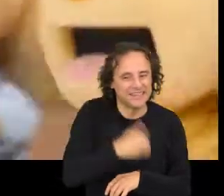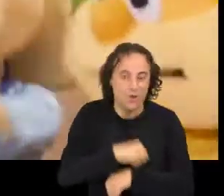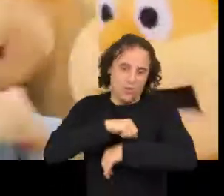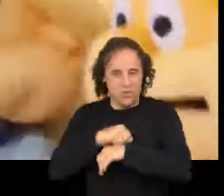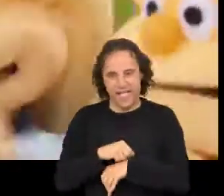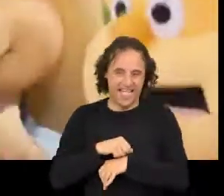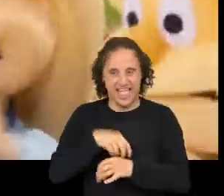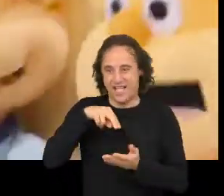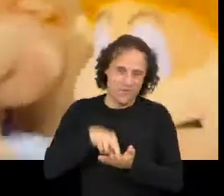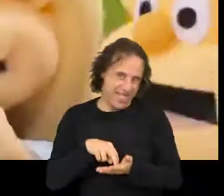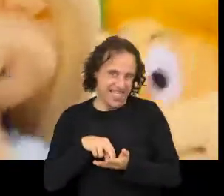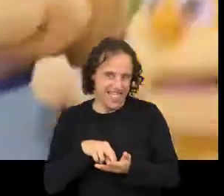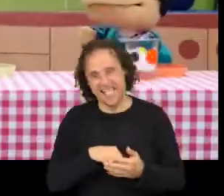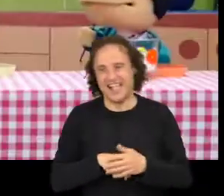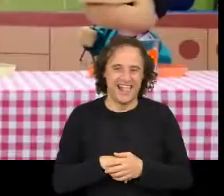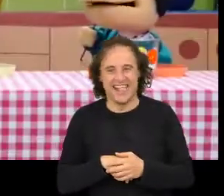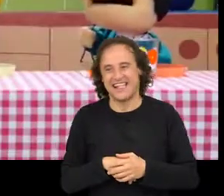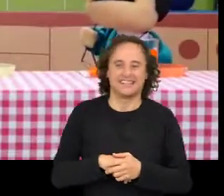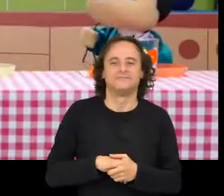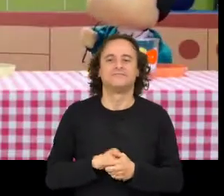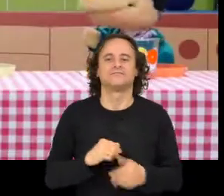Pica, pica, pececito